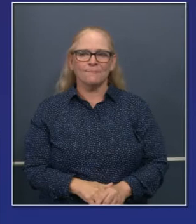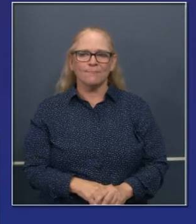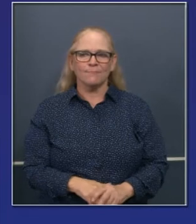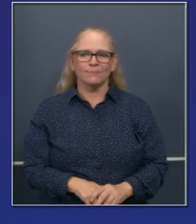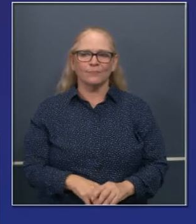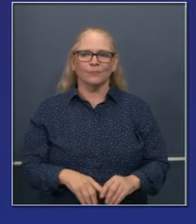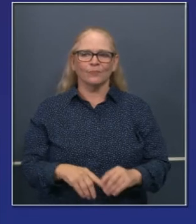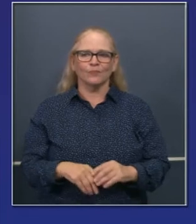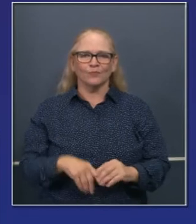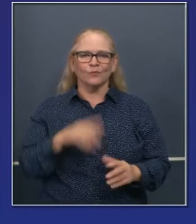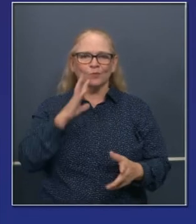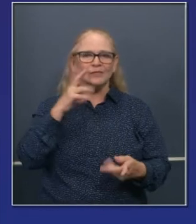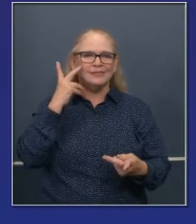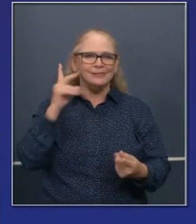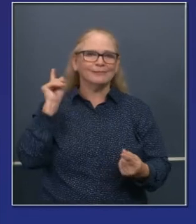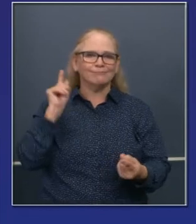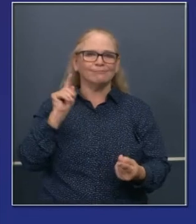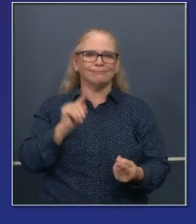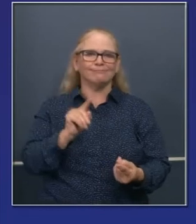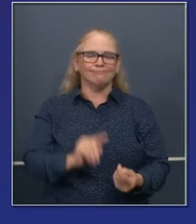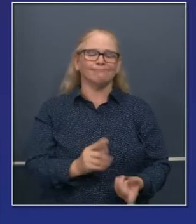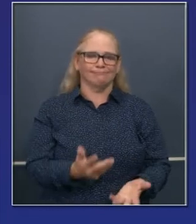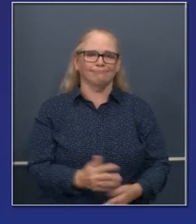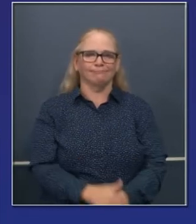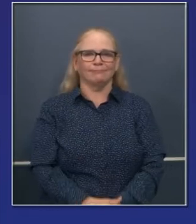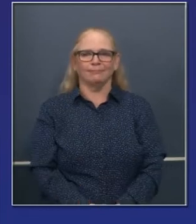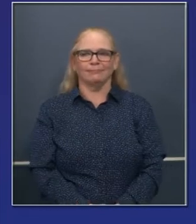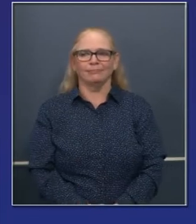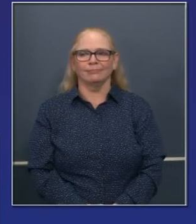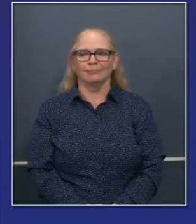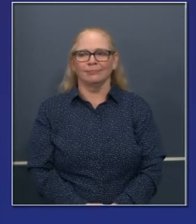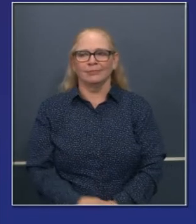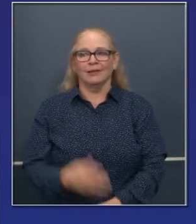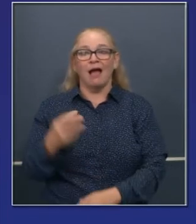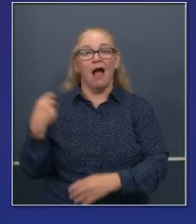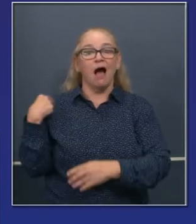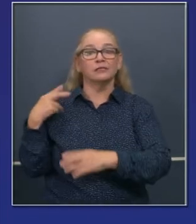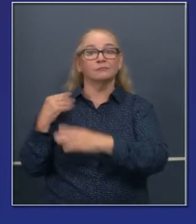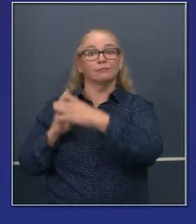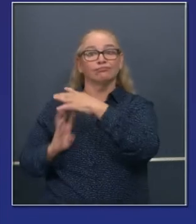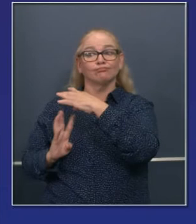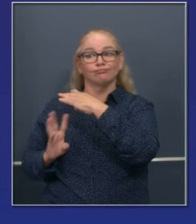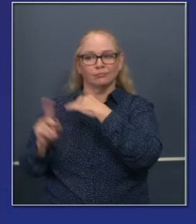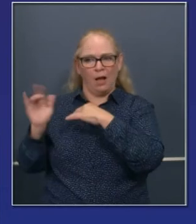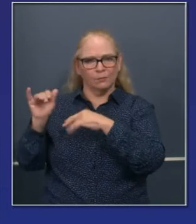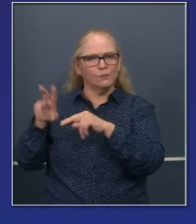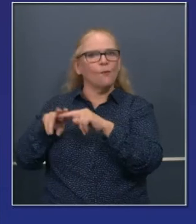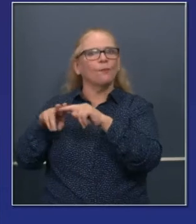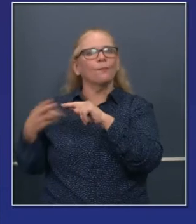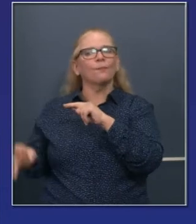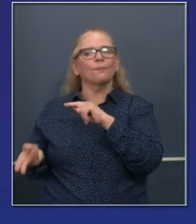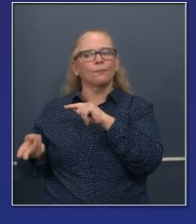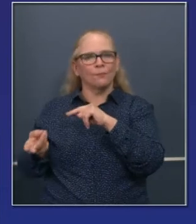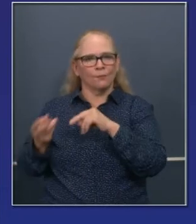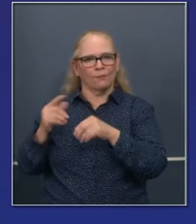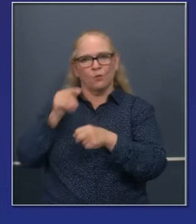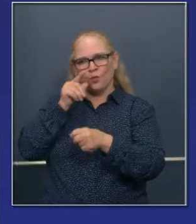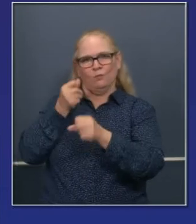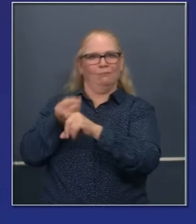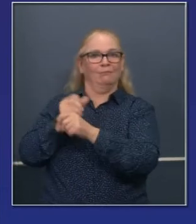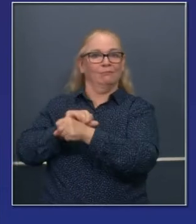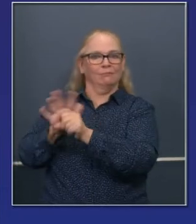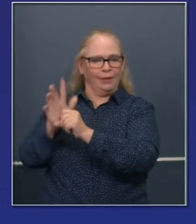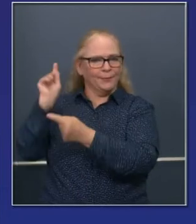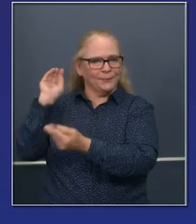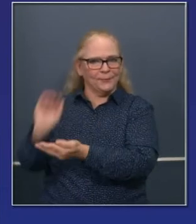Vemos que es un decline general de hospitalizaciones, 16% y como consecuencia, una vez más, la capacidad total,